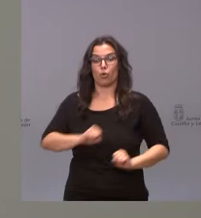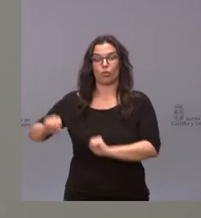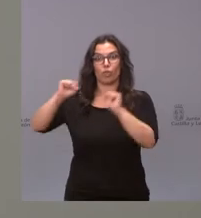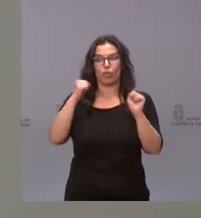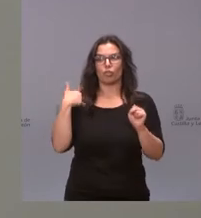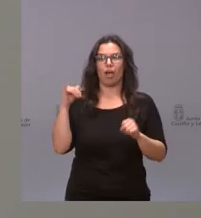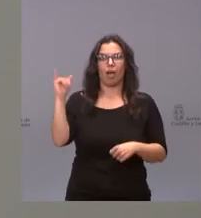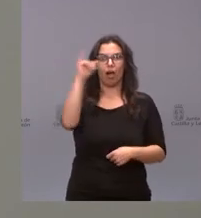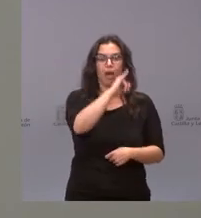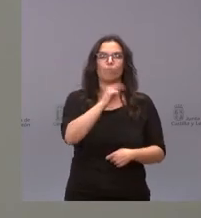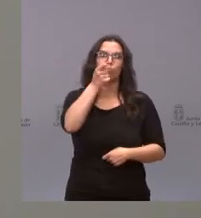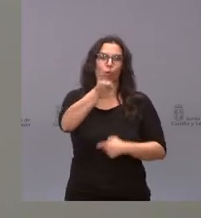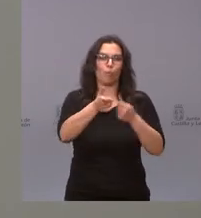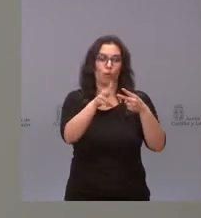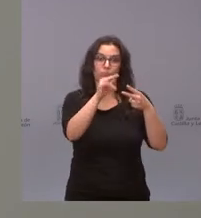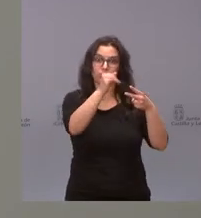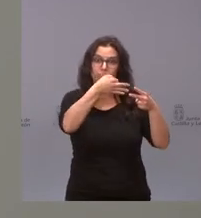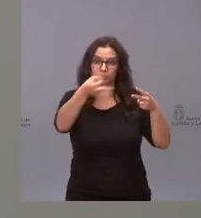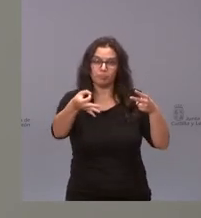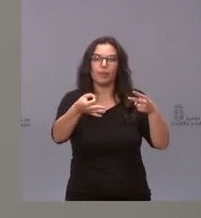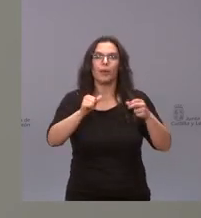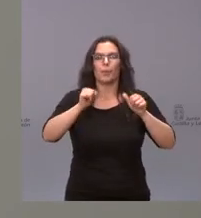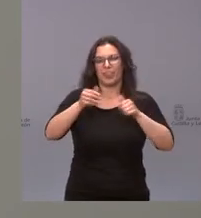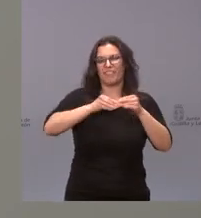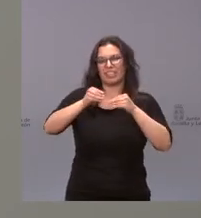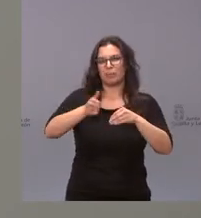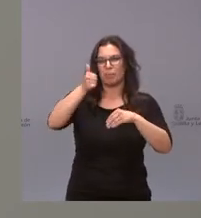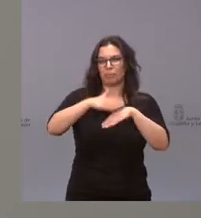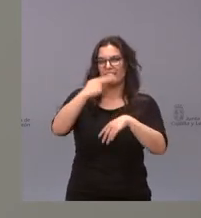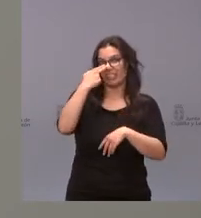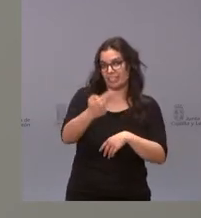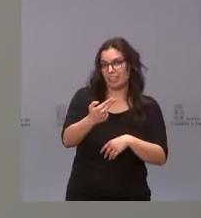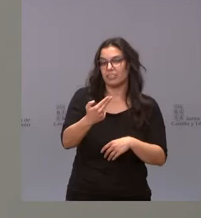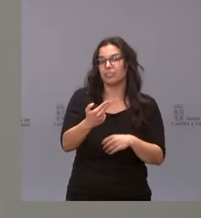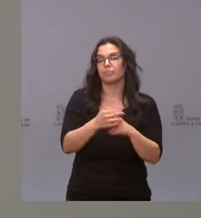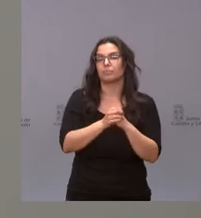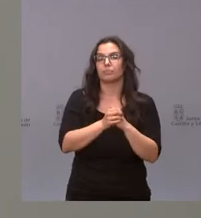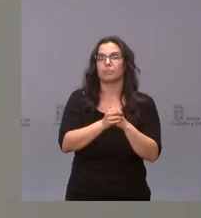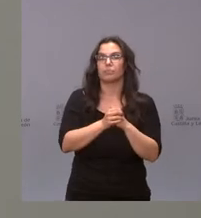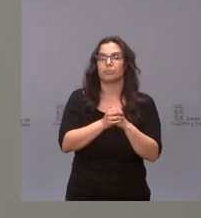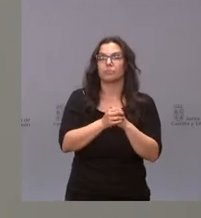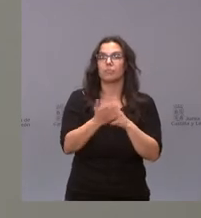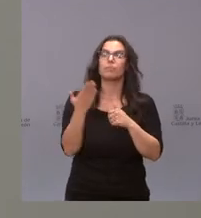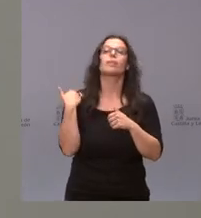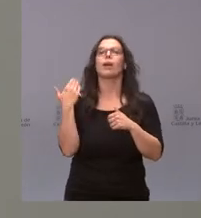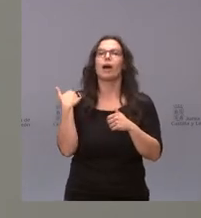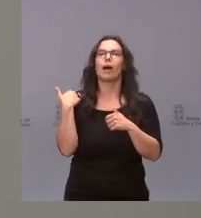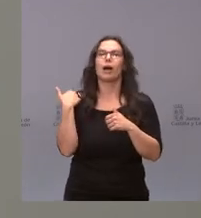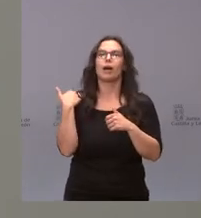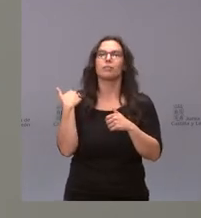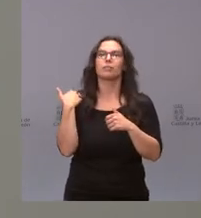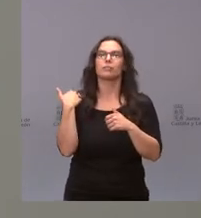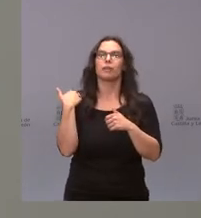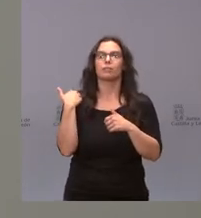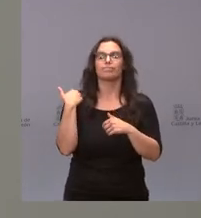flexibilizando las medidas de visitas, por ejemplo, eliminando que fuera un familiar, que